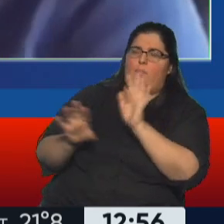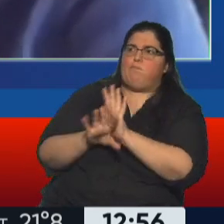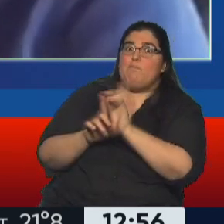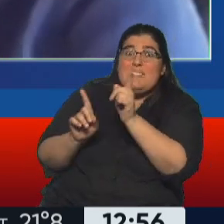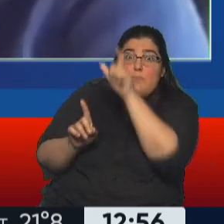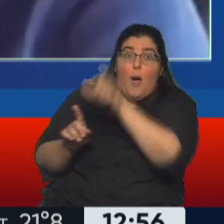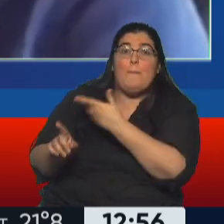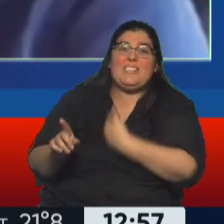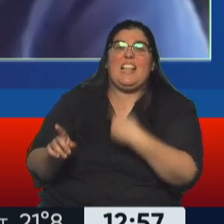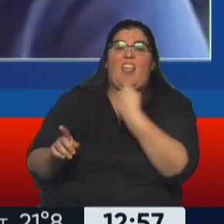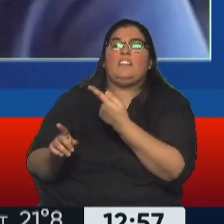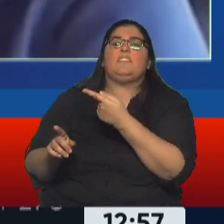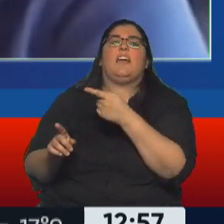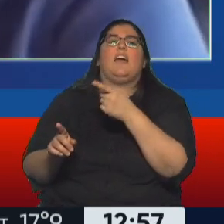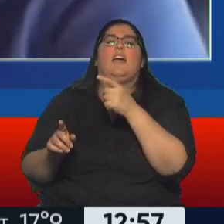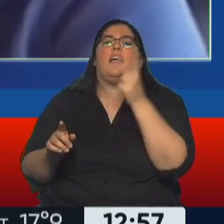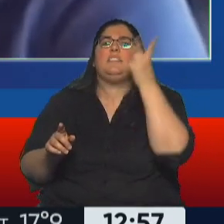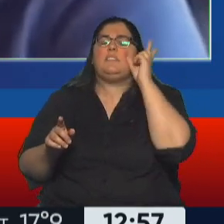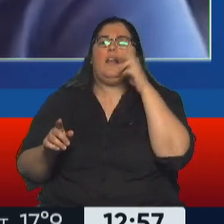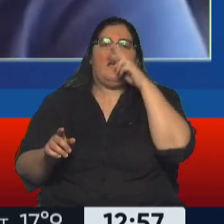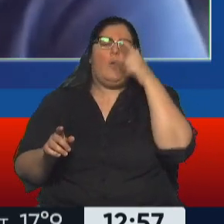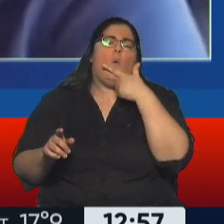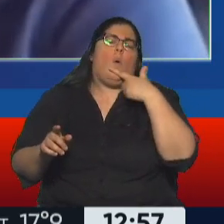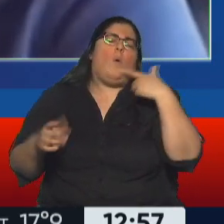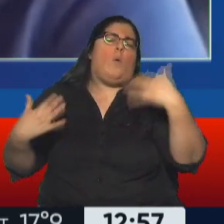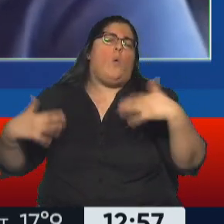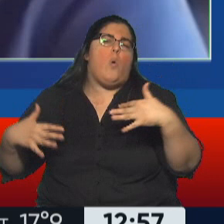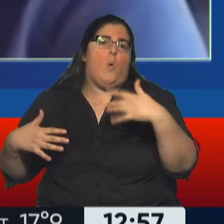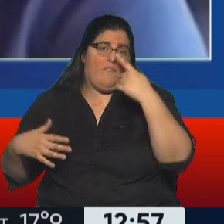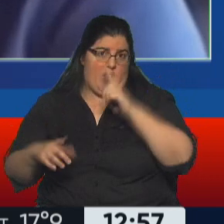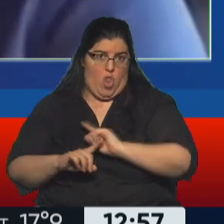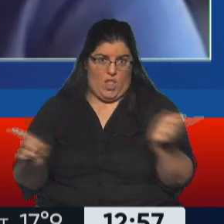Piñeira, un oasis, digamos? ¿Qué es lo que está pasando más estructuralmente en Chile?